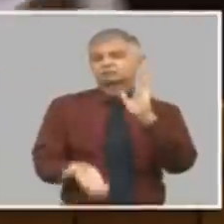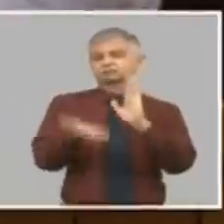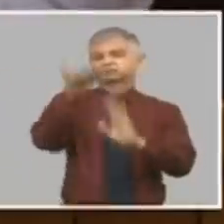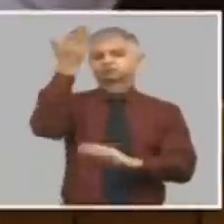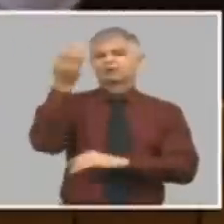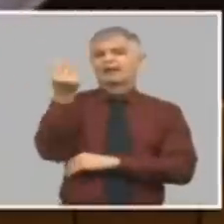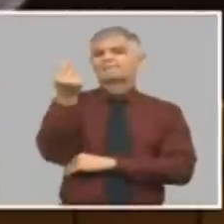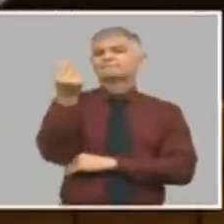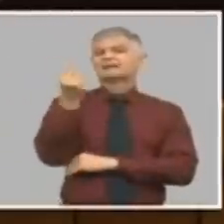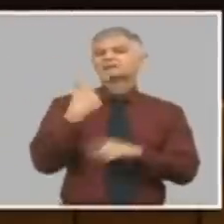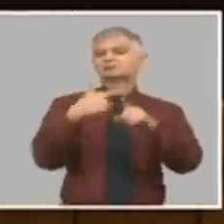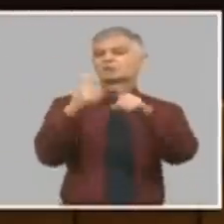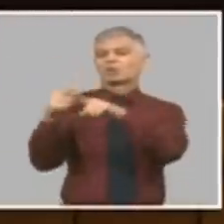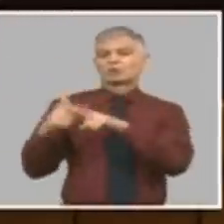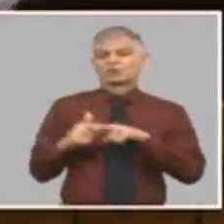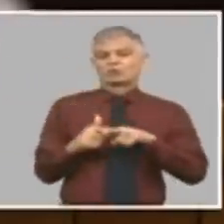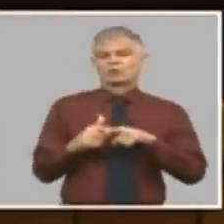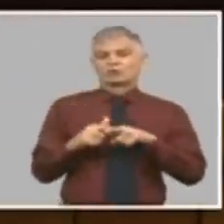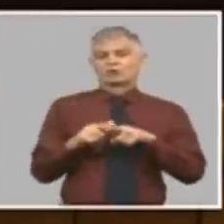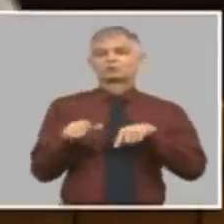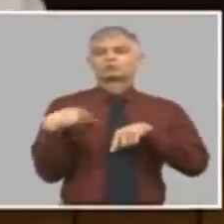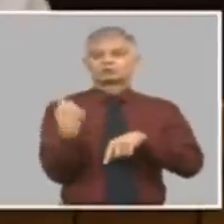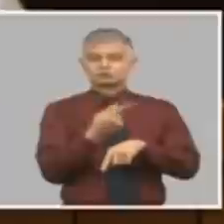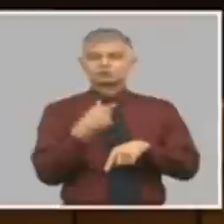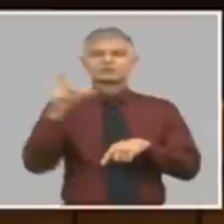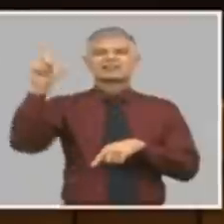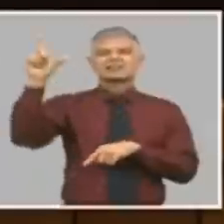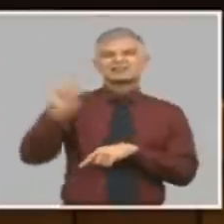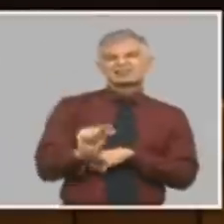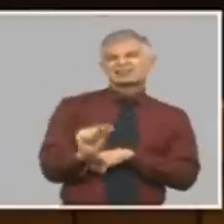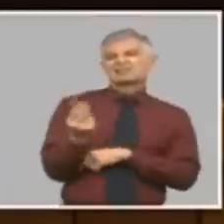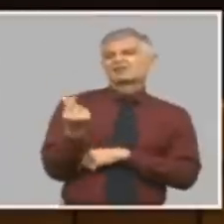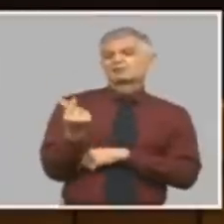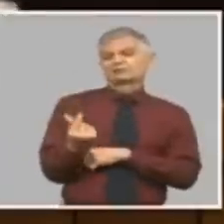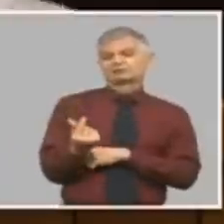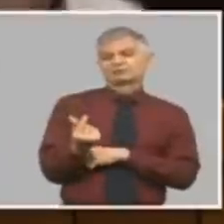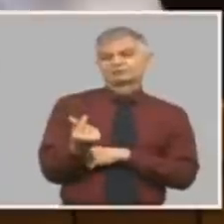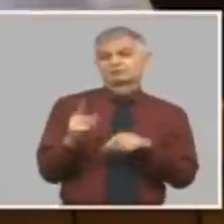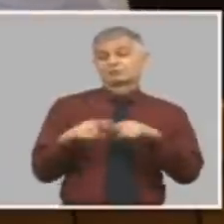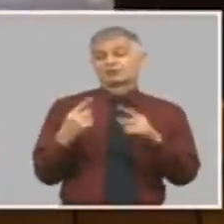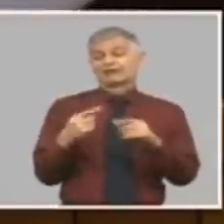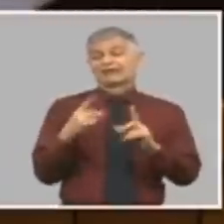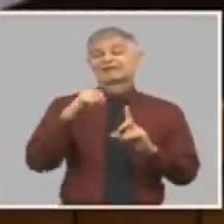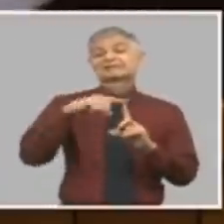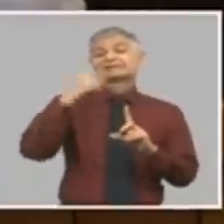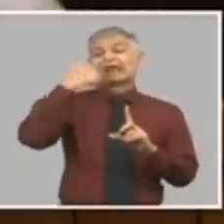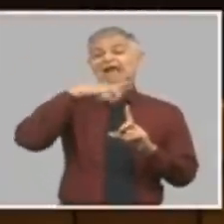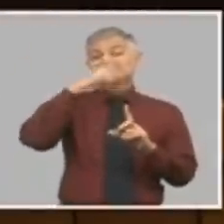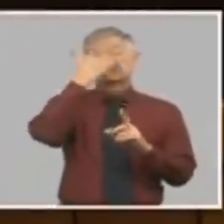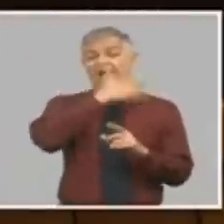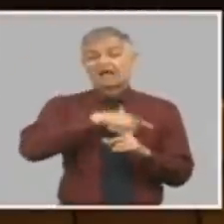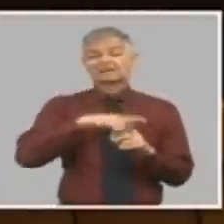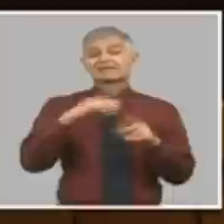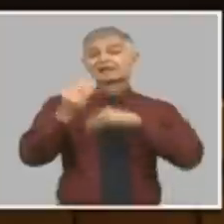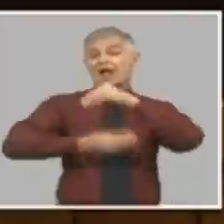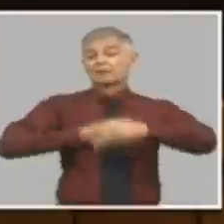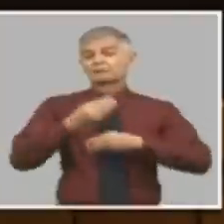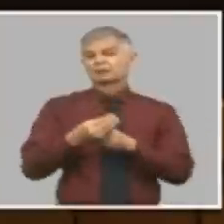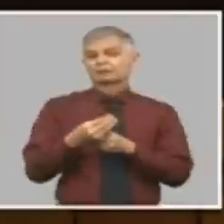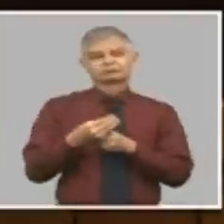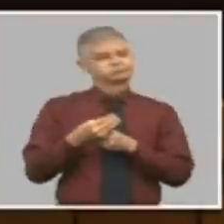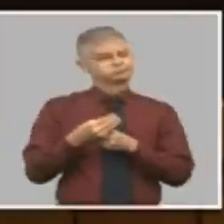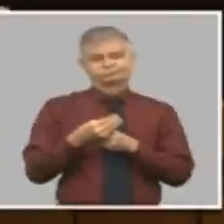devaluación porque la otra tasa de cambio que tenemos está muy lejos en cualquier variante la devaluación